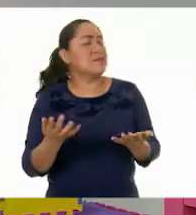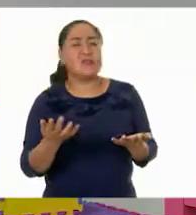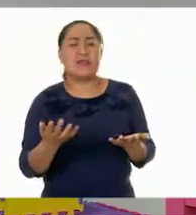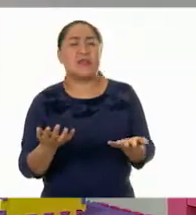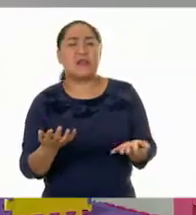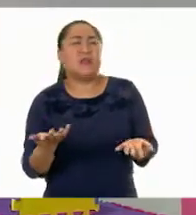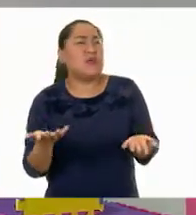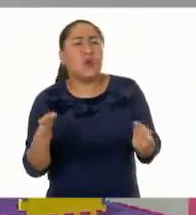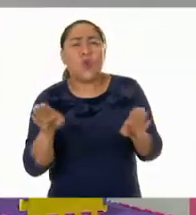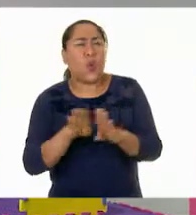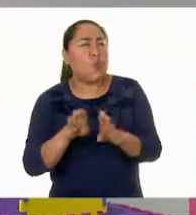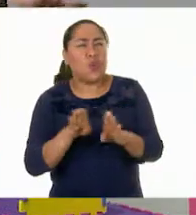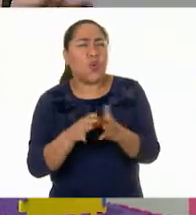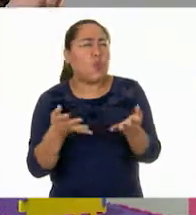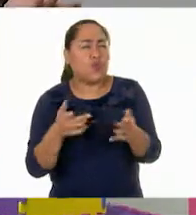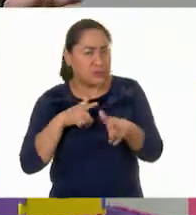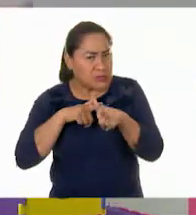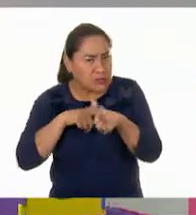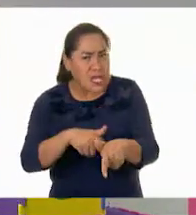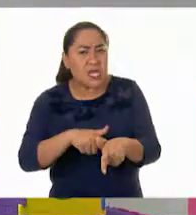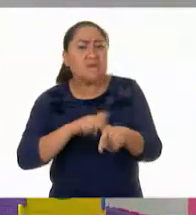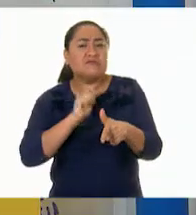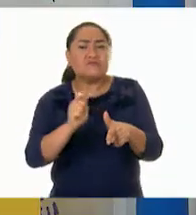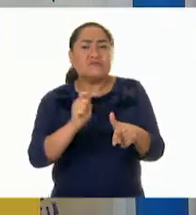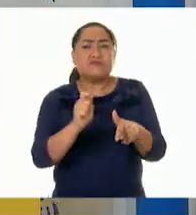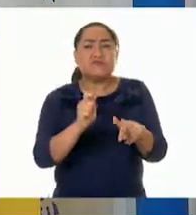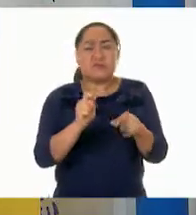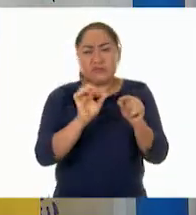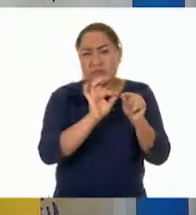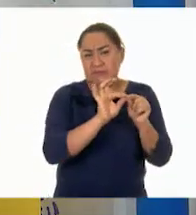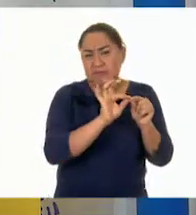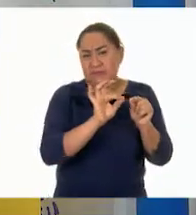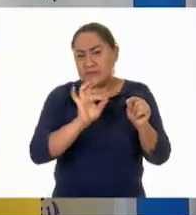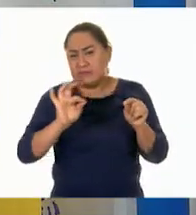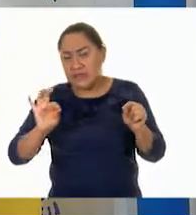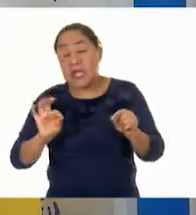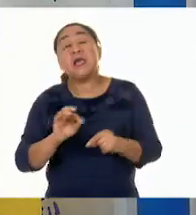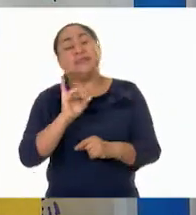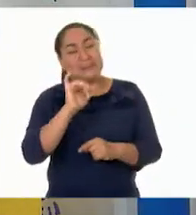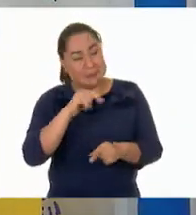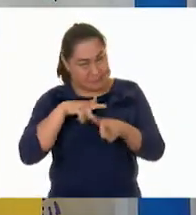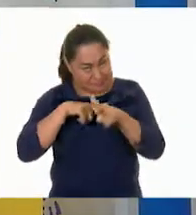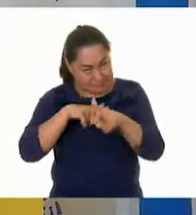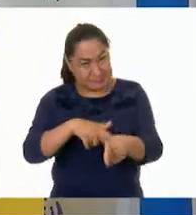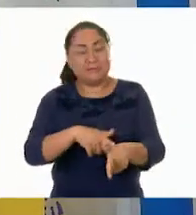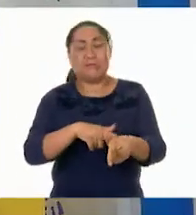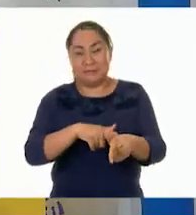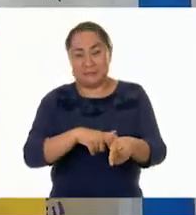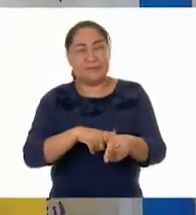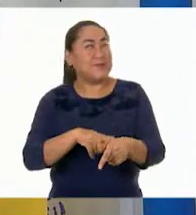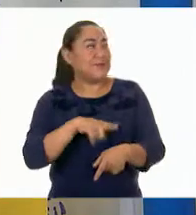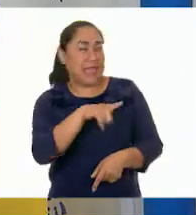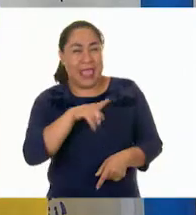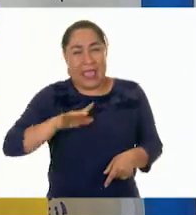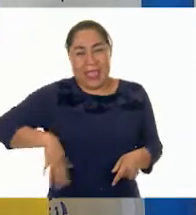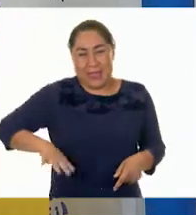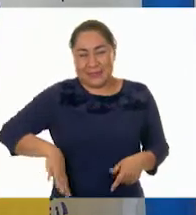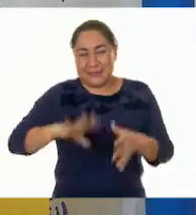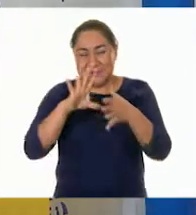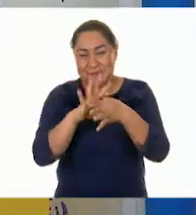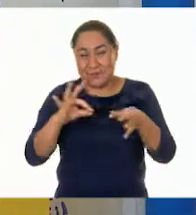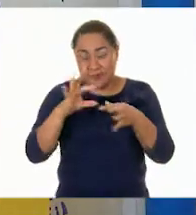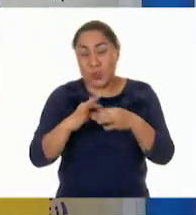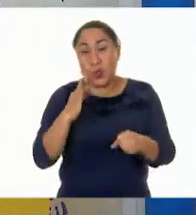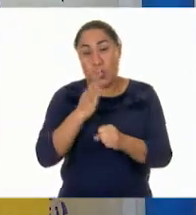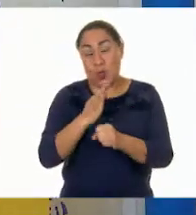que seguimos con la recta? Bueno, vamos a seguir con la recta, pero antes, como tú lo mencionaste, vamos a tener